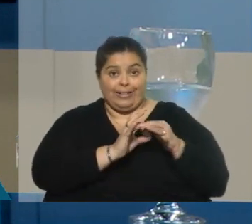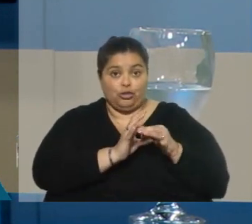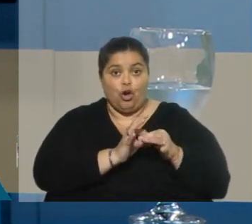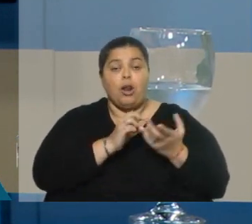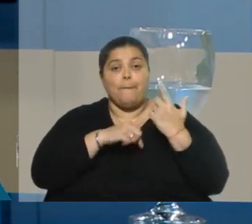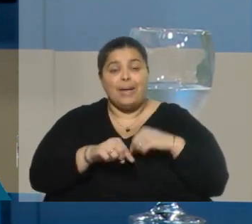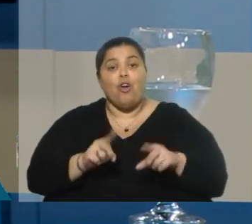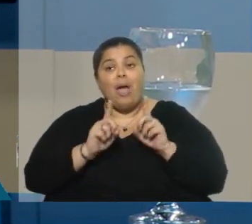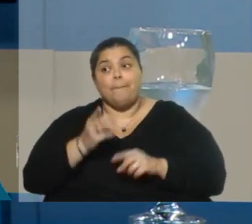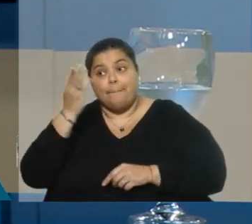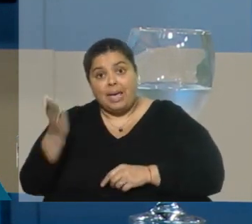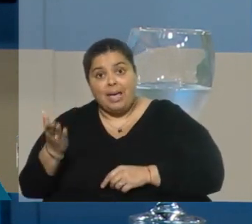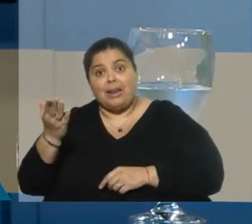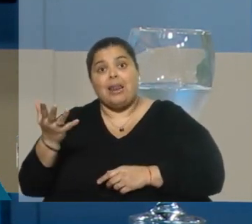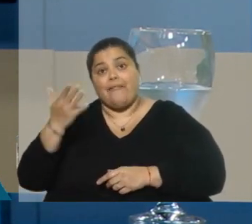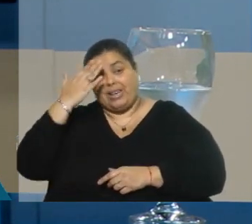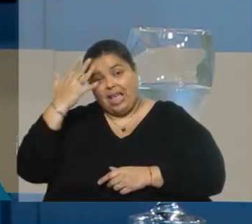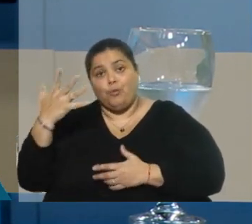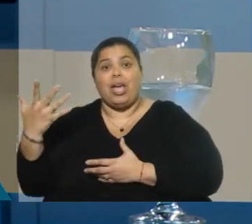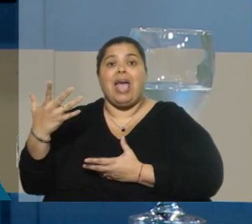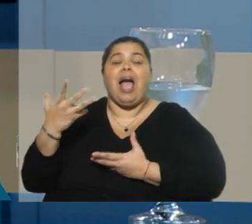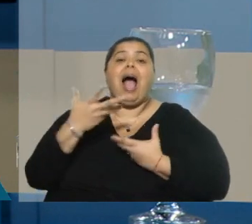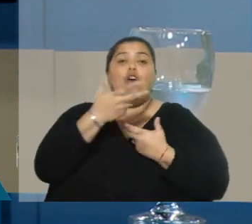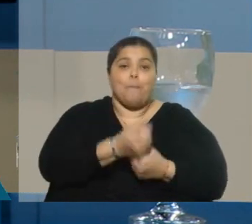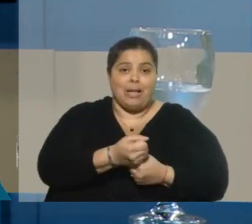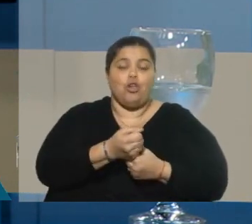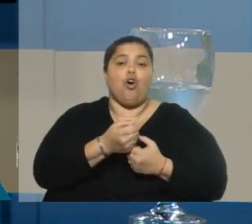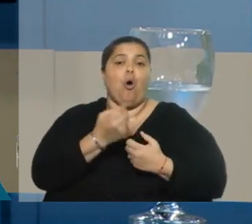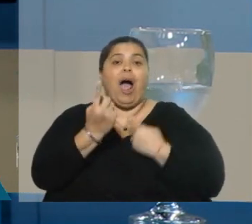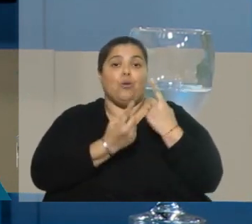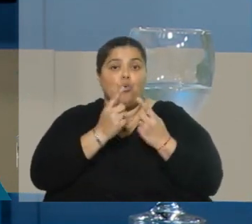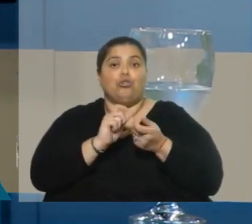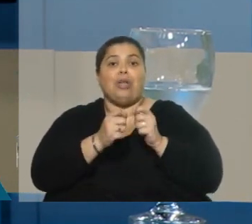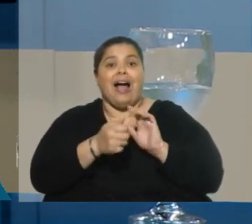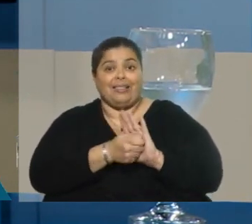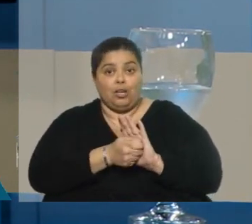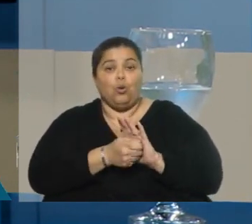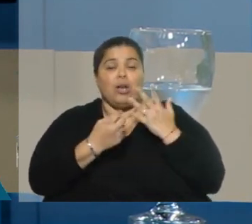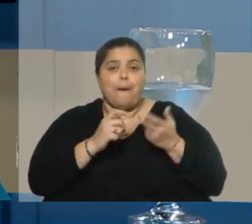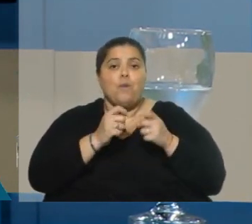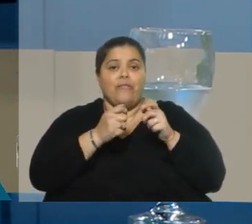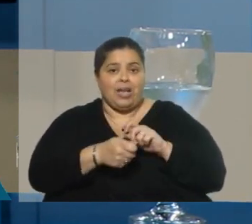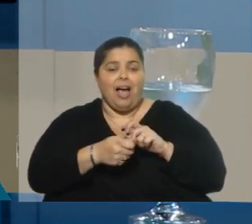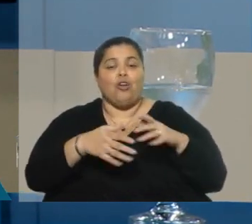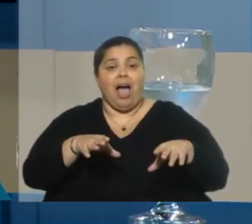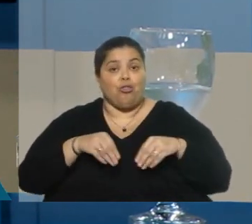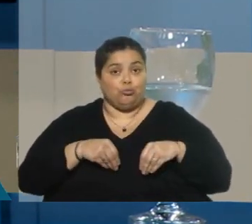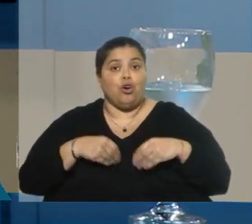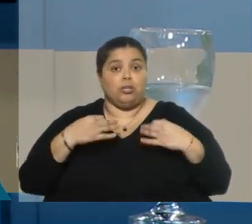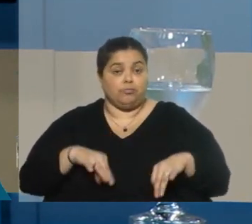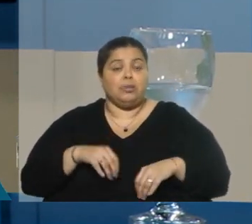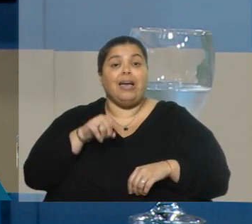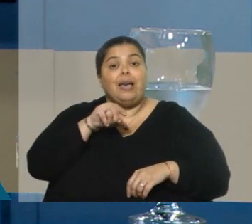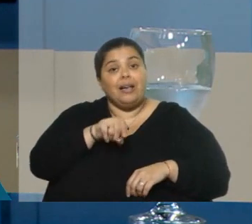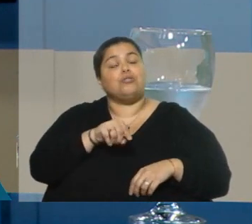pero también la oposición que acompañó una parte de los artículos que modificaron el régimen de las adopciones y todo eso ha contribuido a